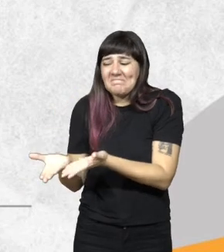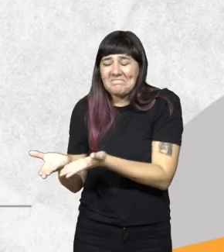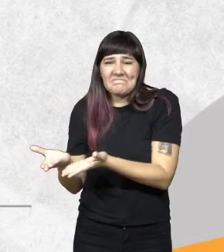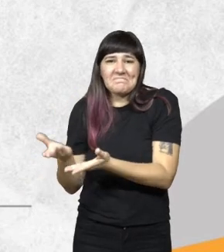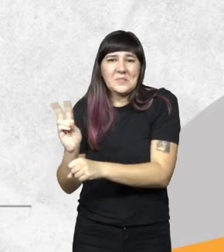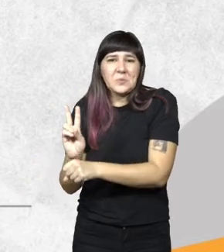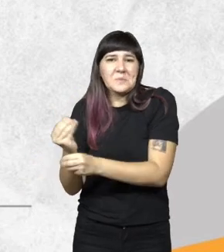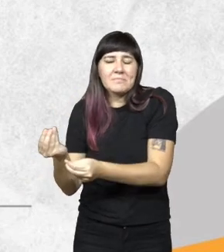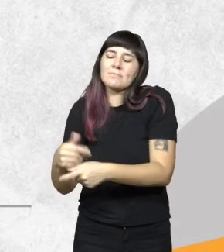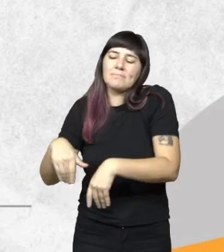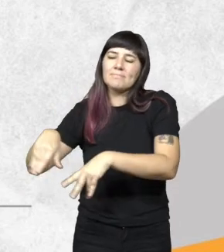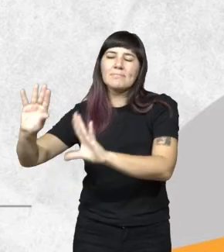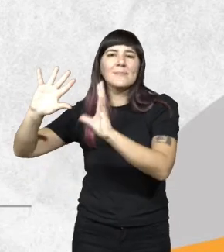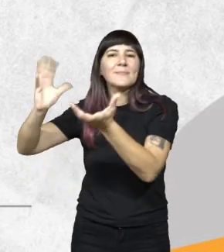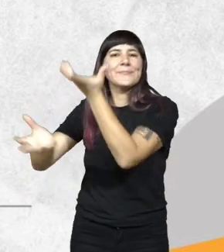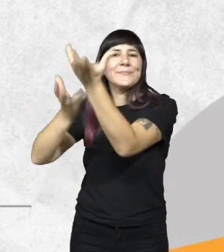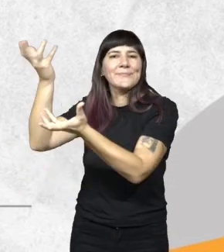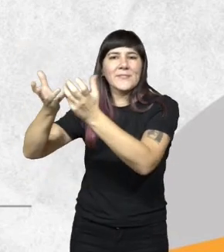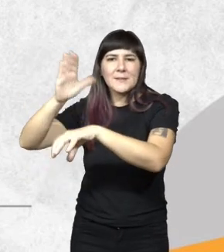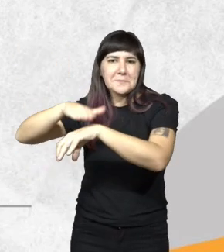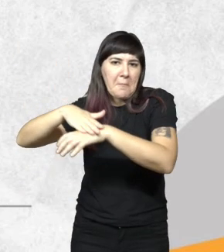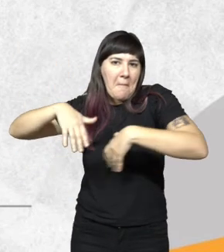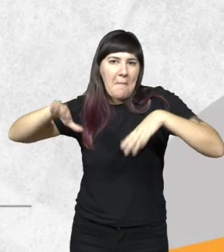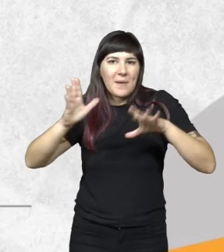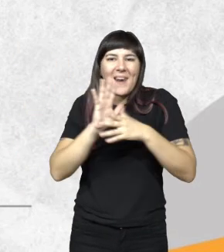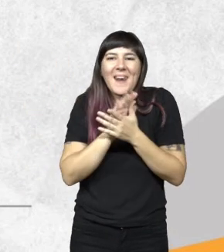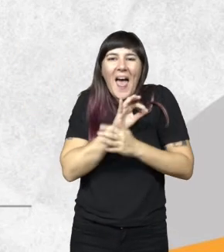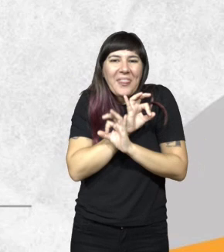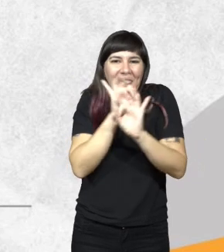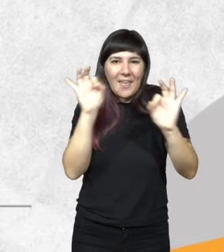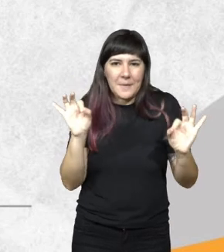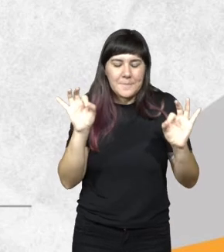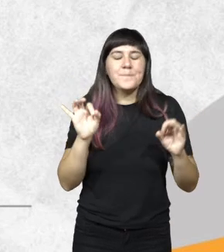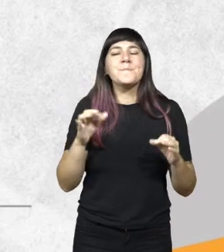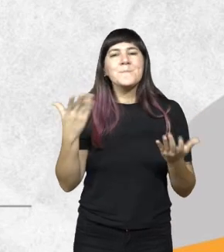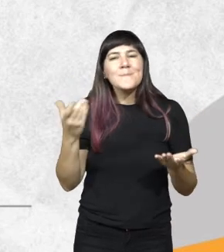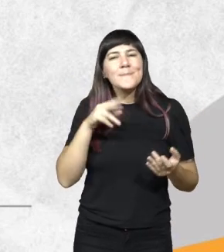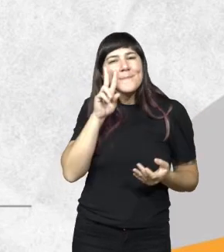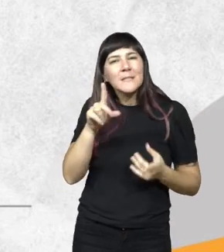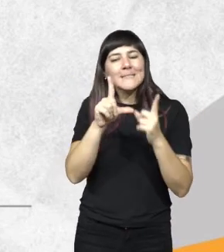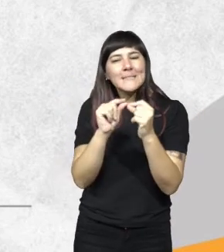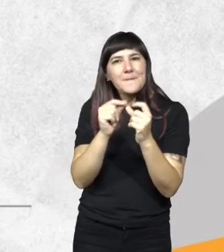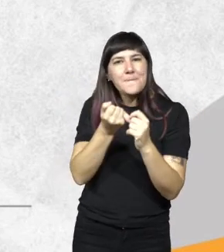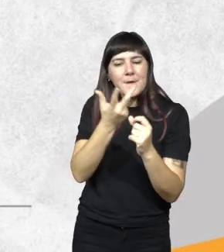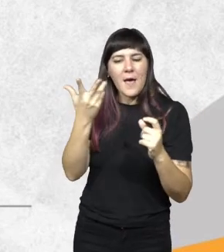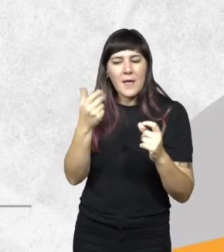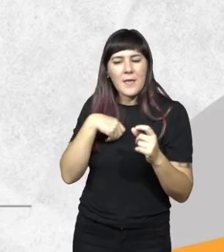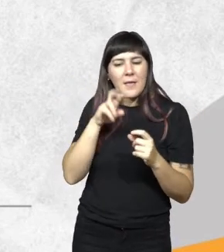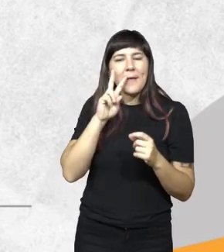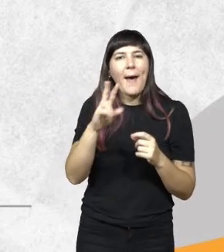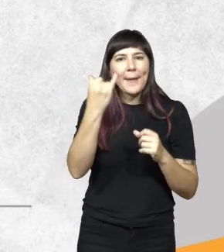claramente termina siendo un residuo del que no se hace cargo nadie. Fíjense que esa cifra es la que pudimos